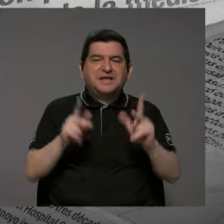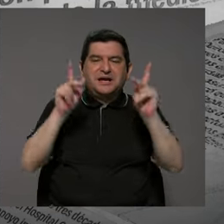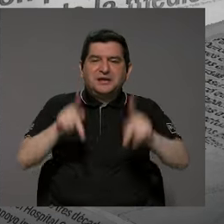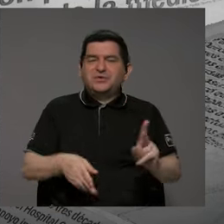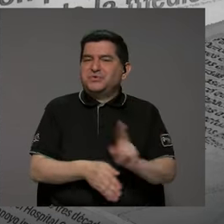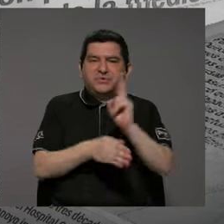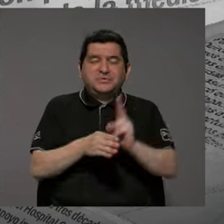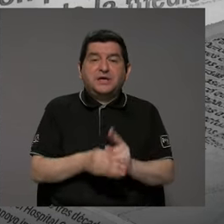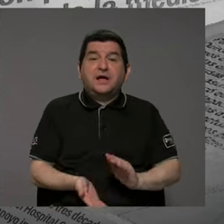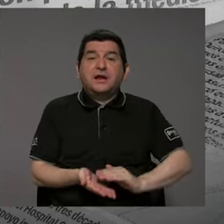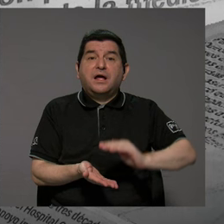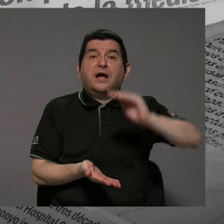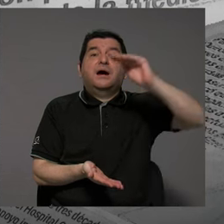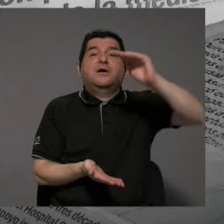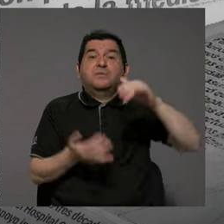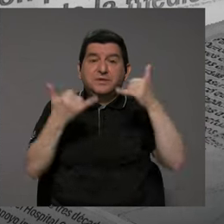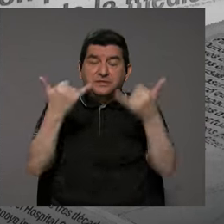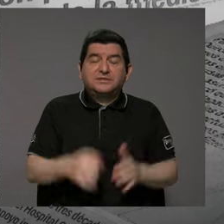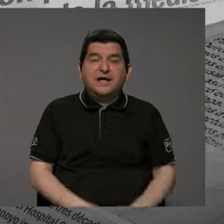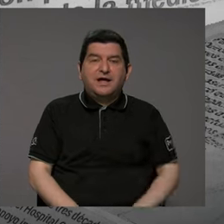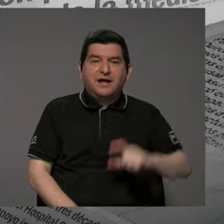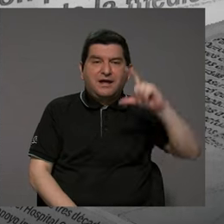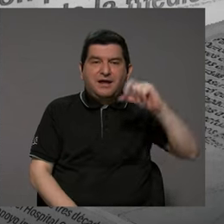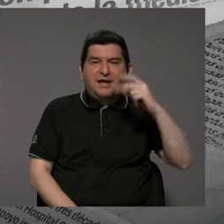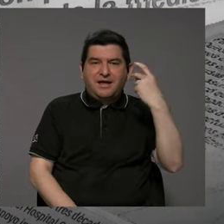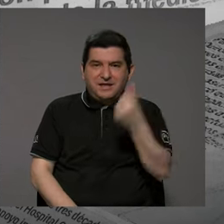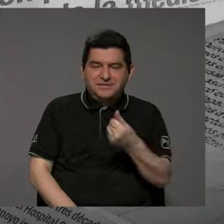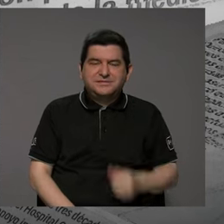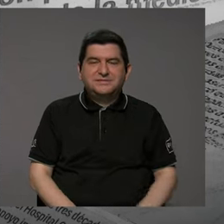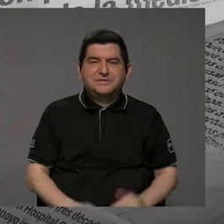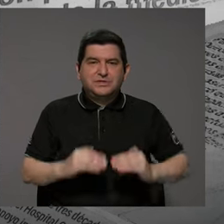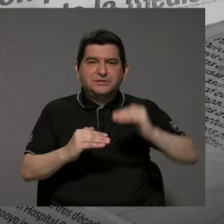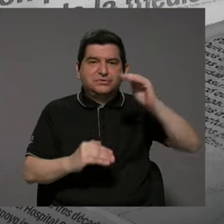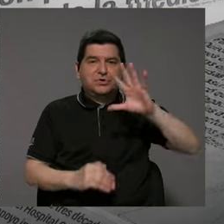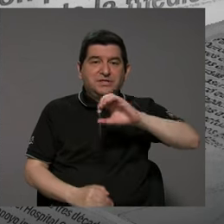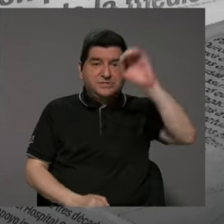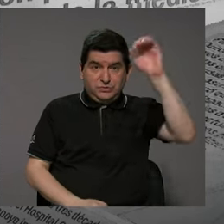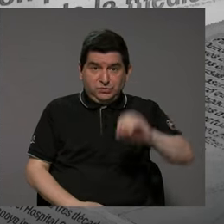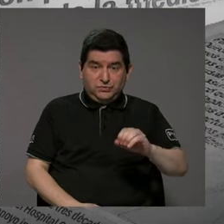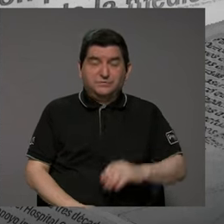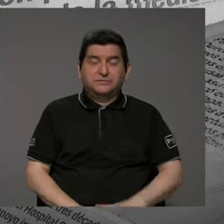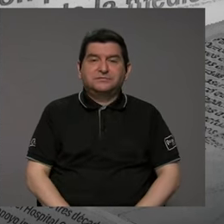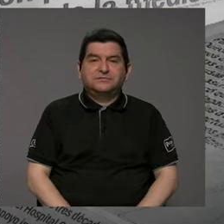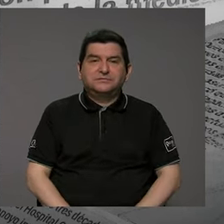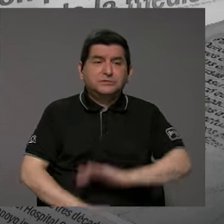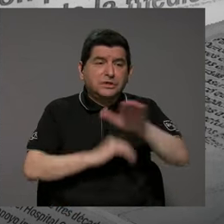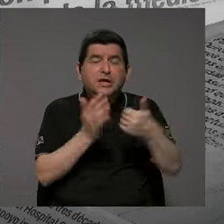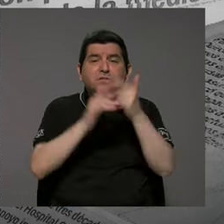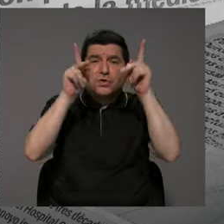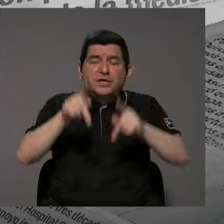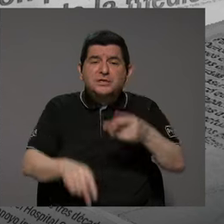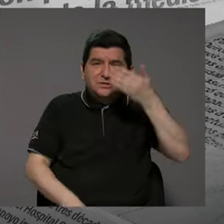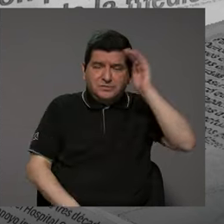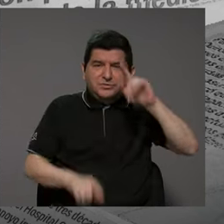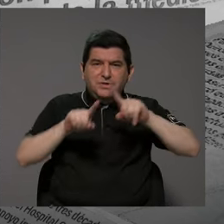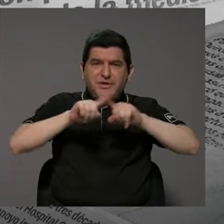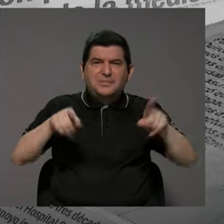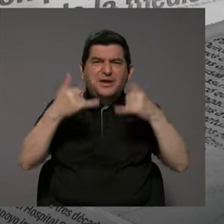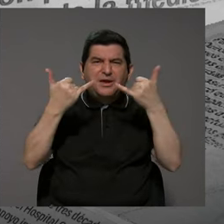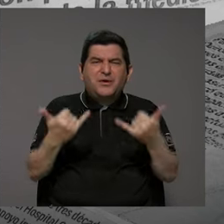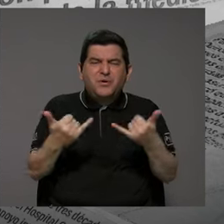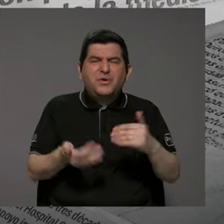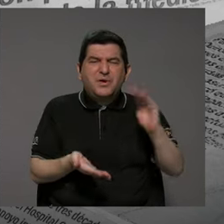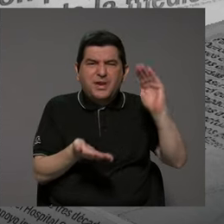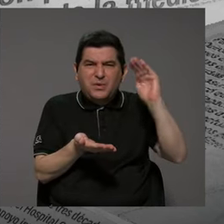Han aumentado mucho su presencia en Instagram, por primera vez más del 50% está en Instagram, porque todo el mundo tiene Facebook, pero ya Facebook se usa menos.